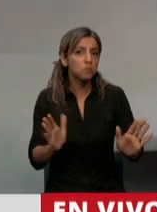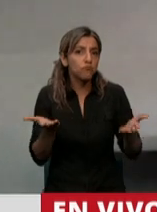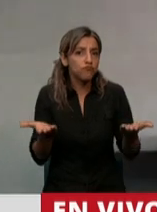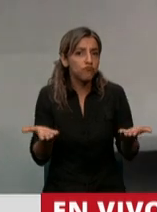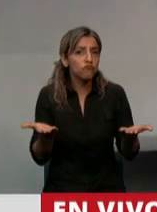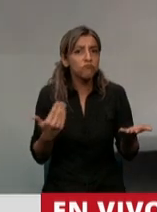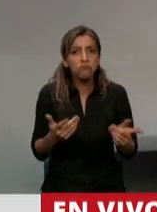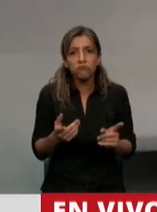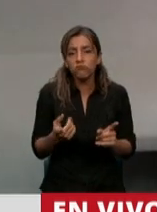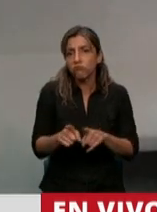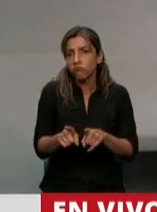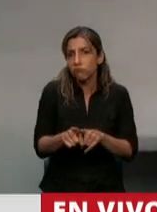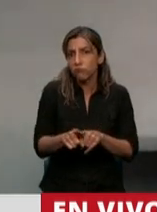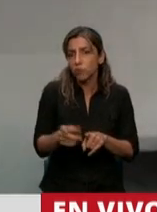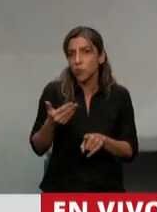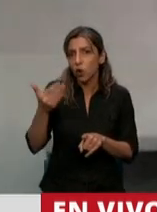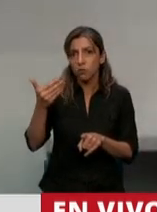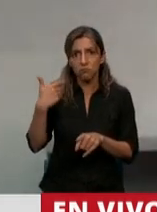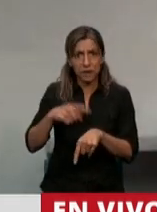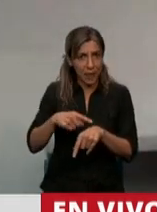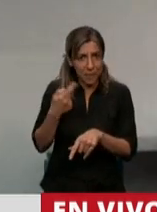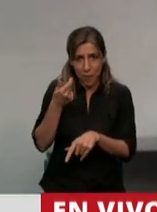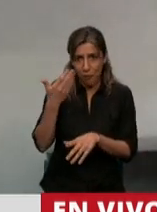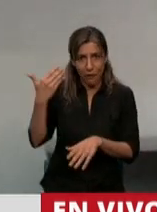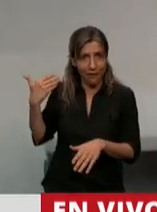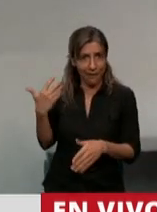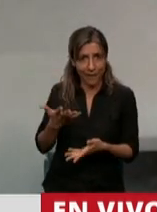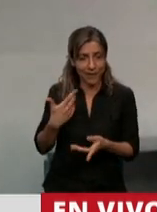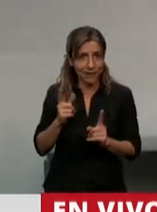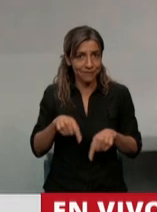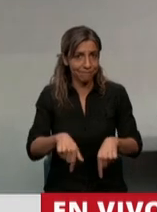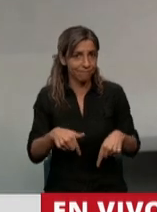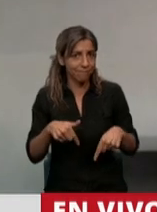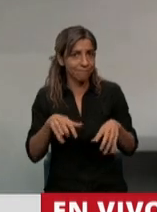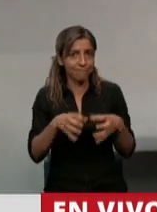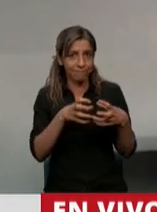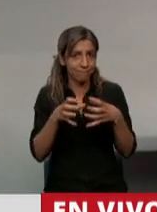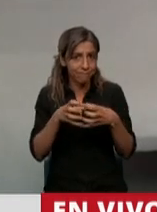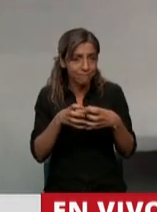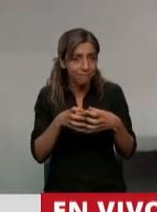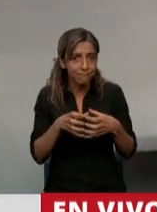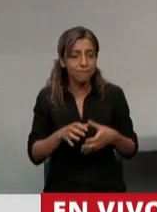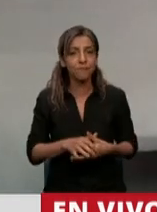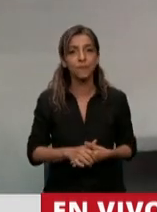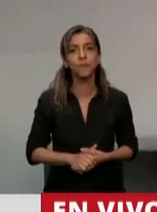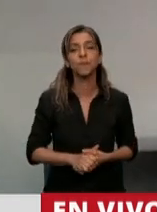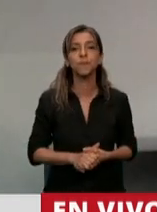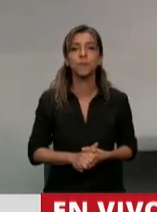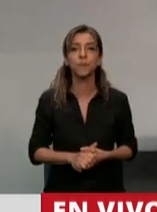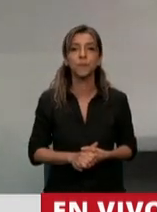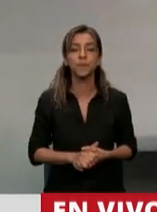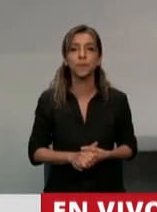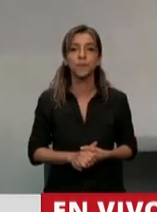muy poco tiempo hemos tratado también aquí en esta Cámara, que